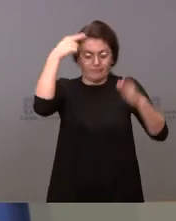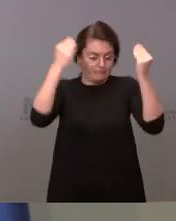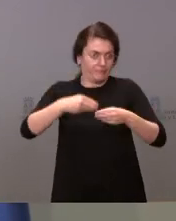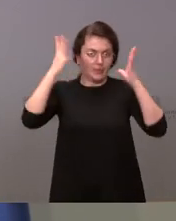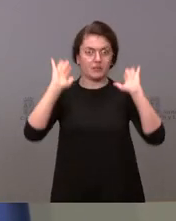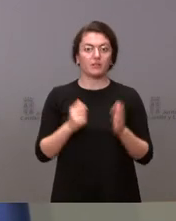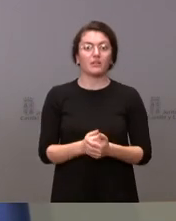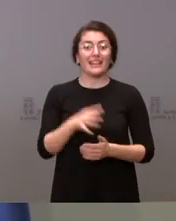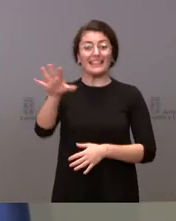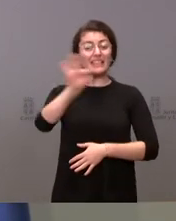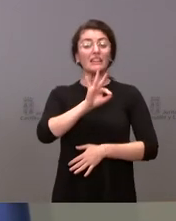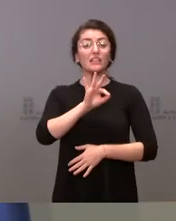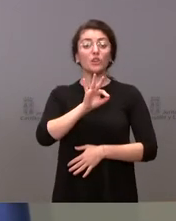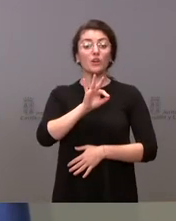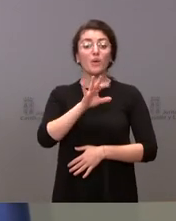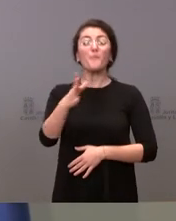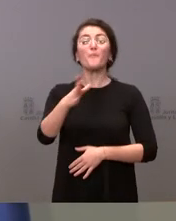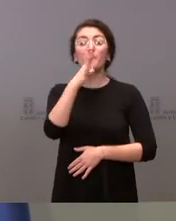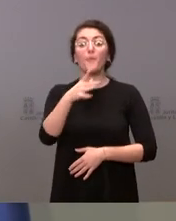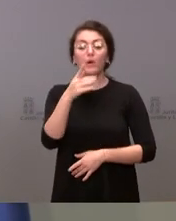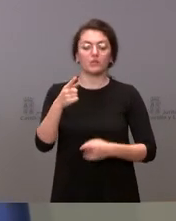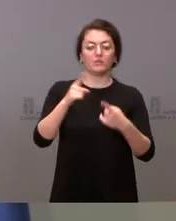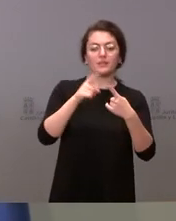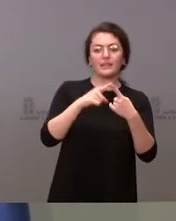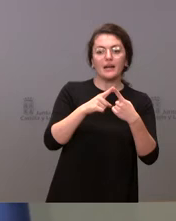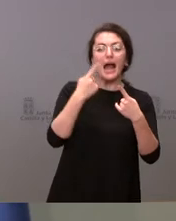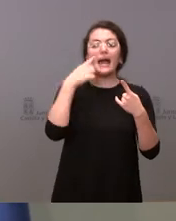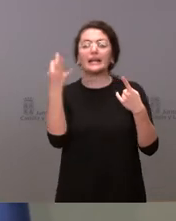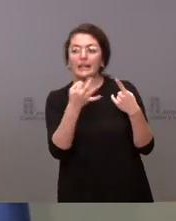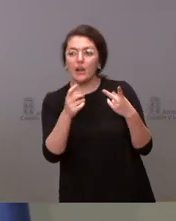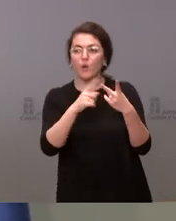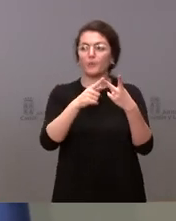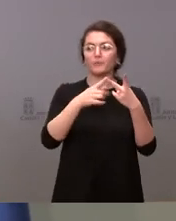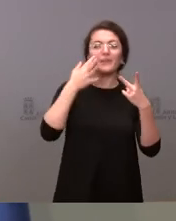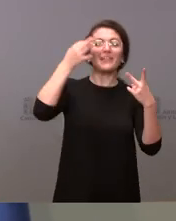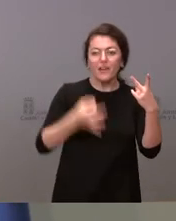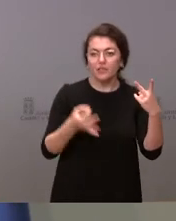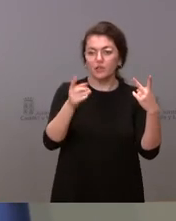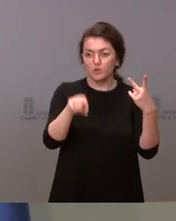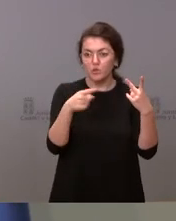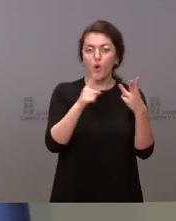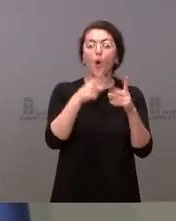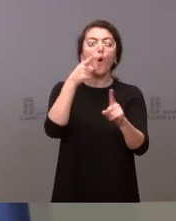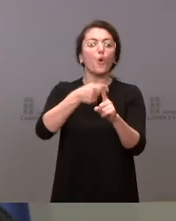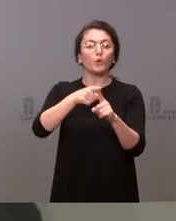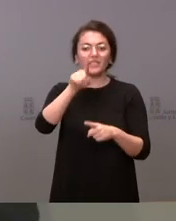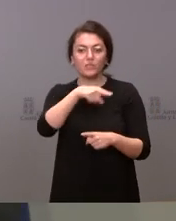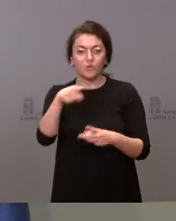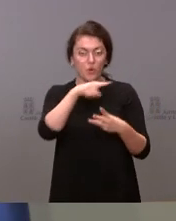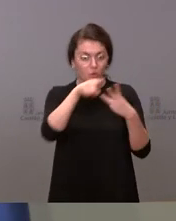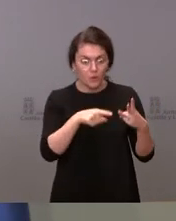toman en base a cuál es la efectividad, cuál es el riesgo y cuál es la utilidad. No en base a la oportunidad